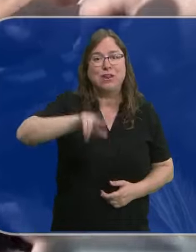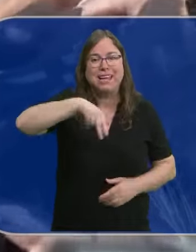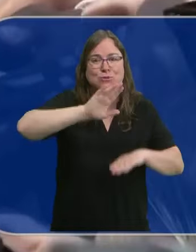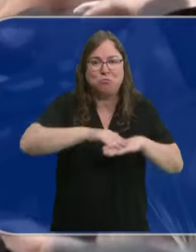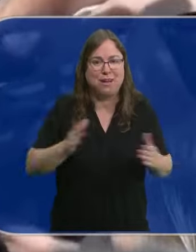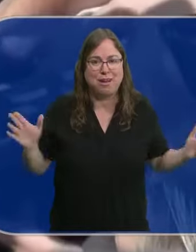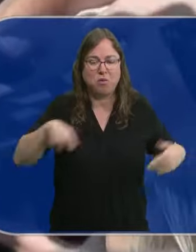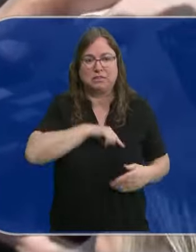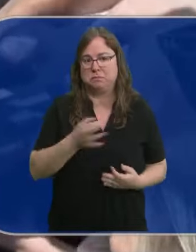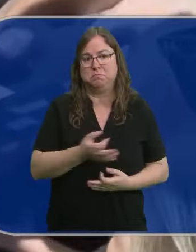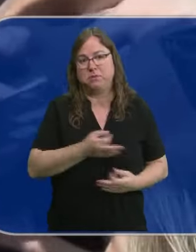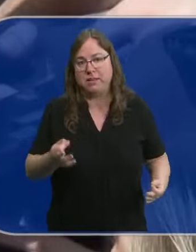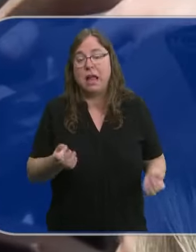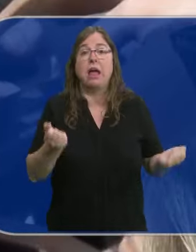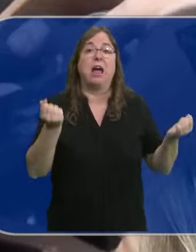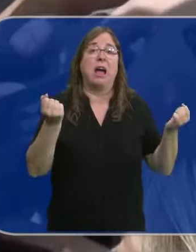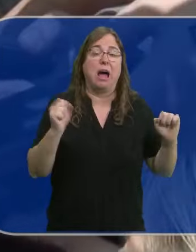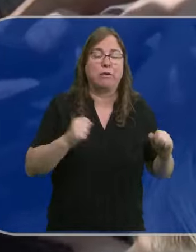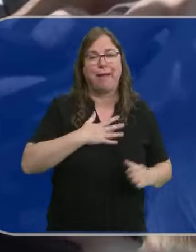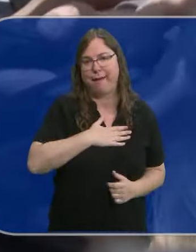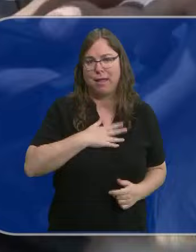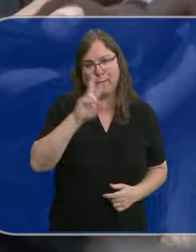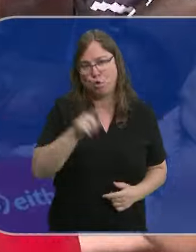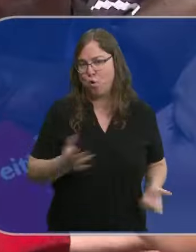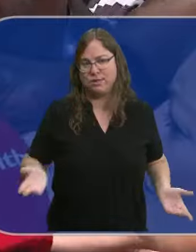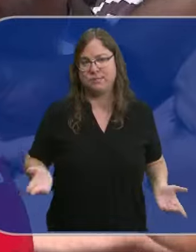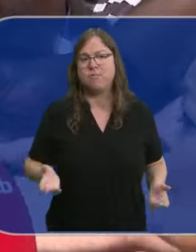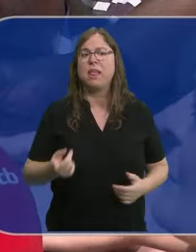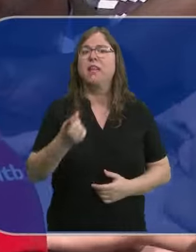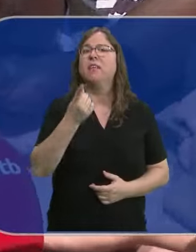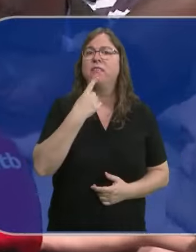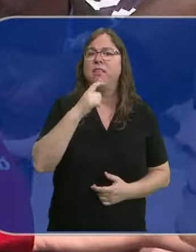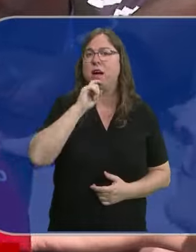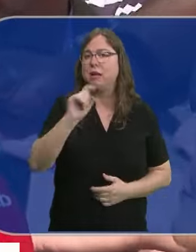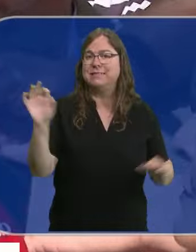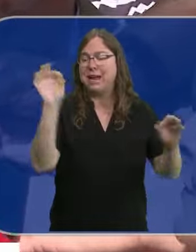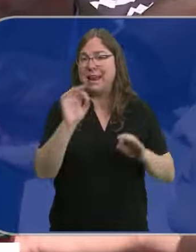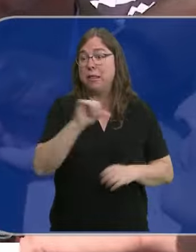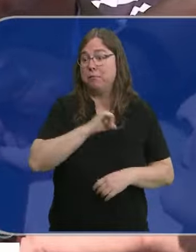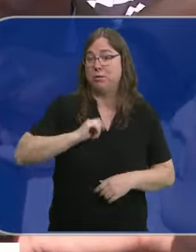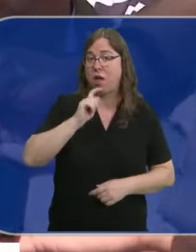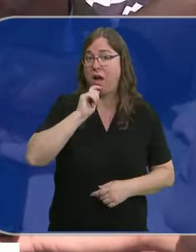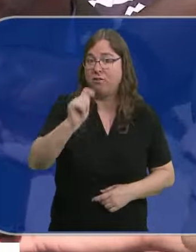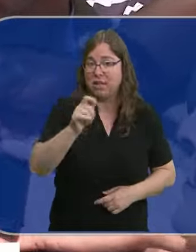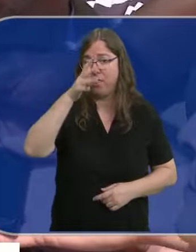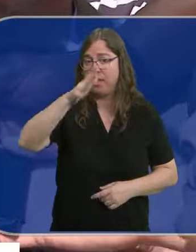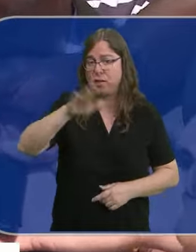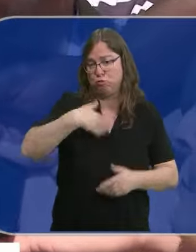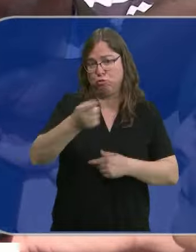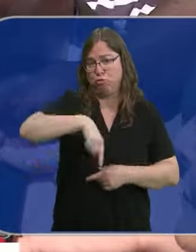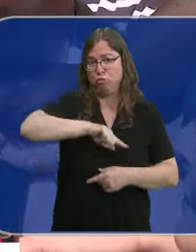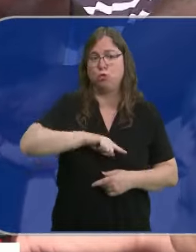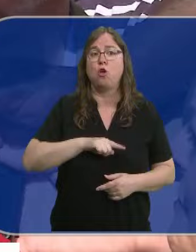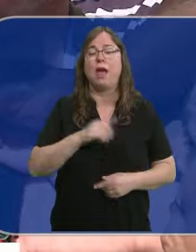inocentes, sin perjuicio de que esto no es agradable para nadie. Dice que no se le ha notificado personalmente la querella que presentamos